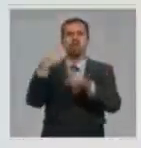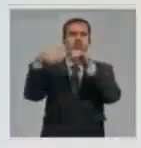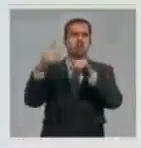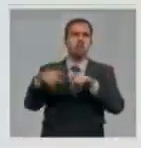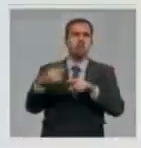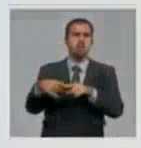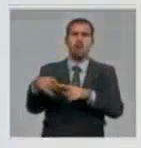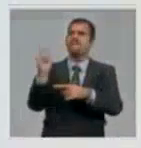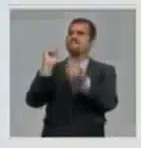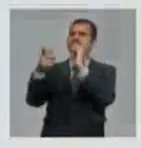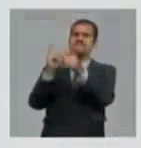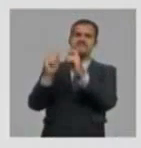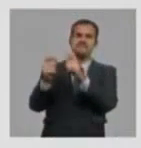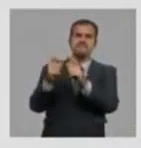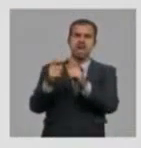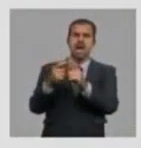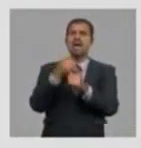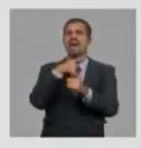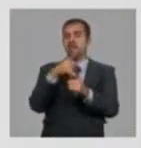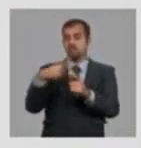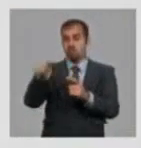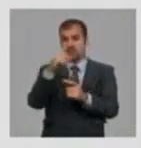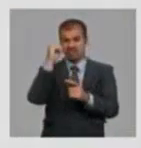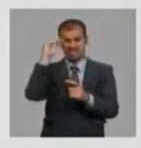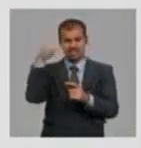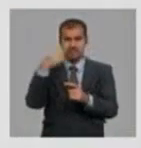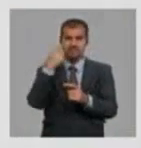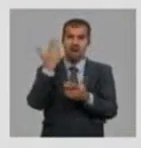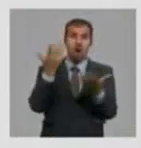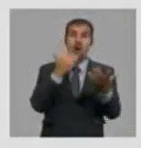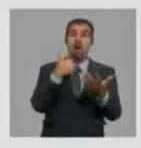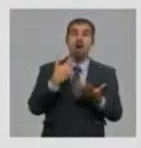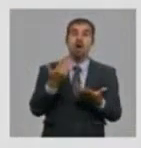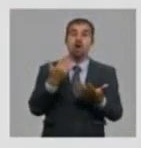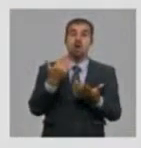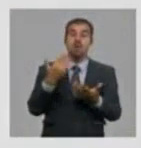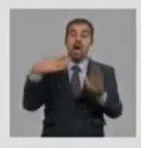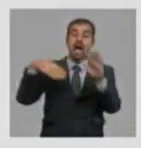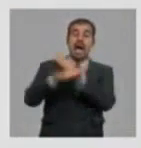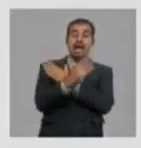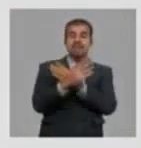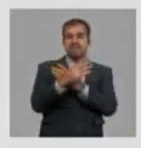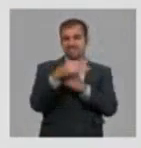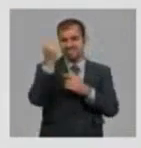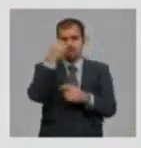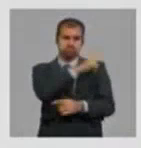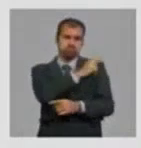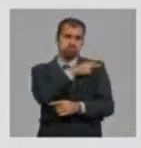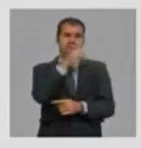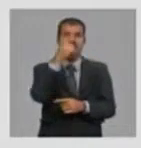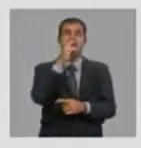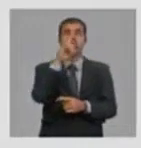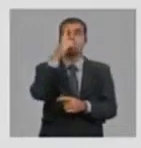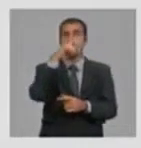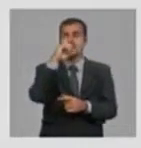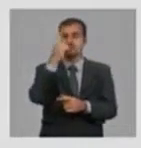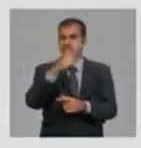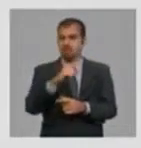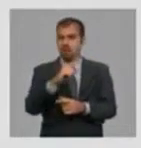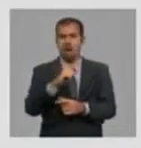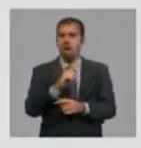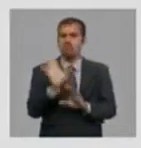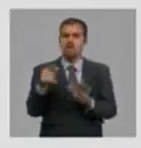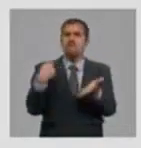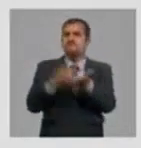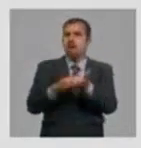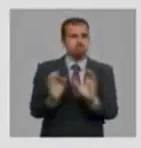O sea, si bien cualquier equipamiento tiene un grabán a la hora... ¿De entrar por la huana? ...de entrar por la huana. Ellos no, ellos están en el centro de